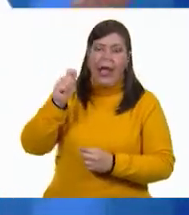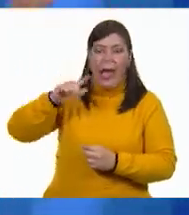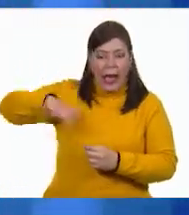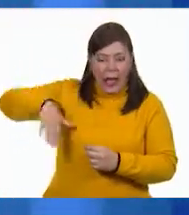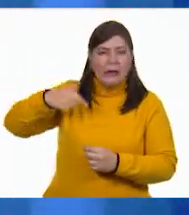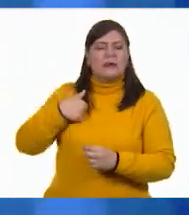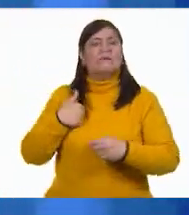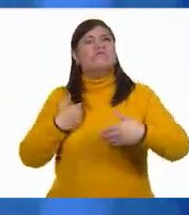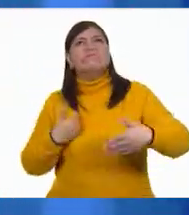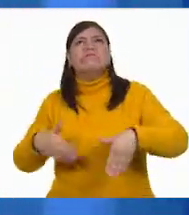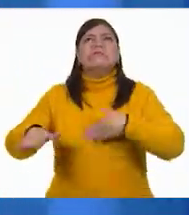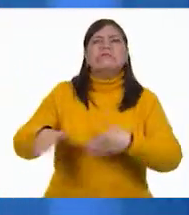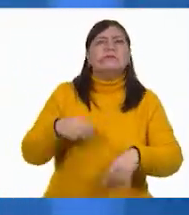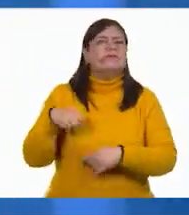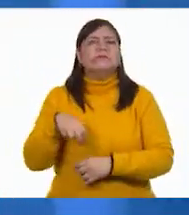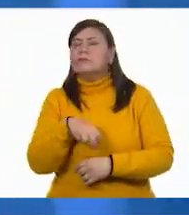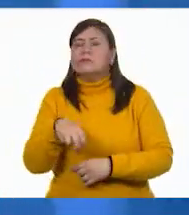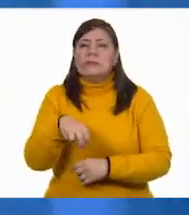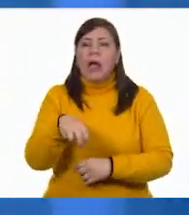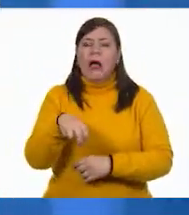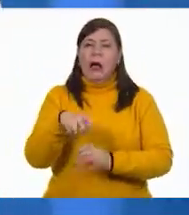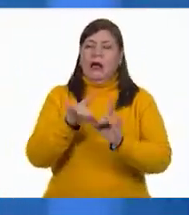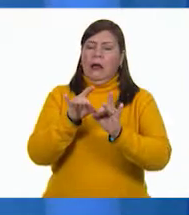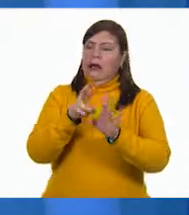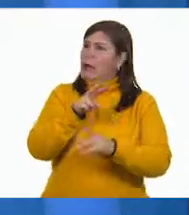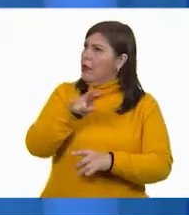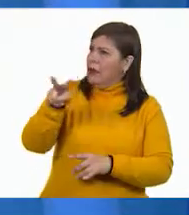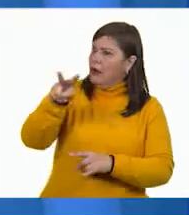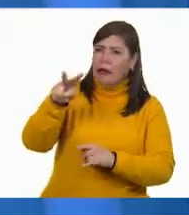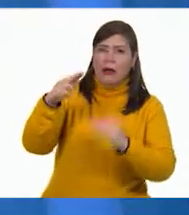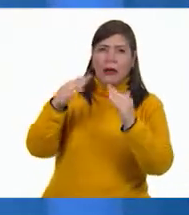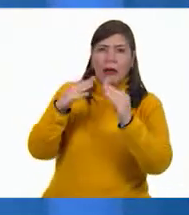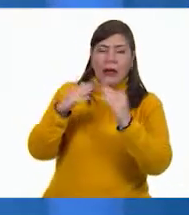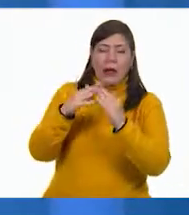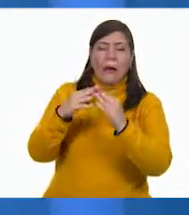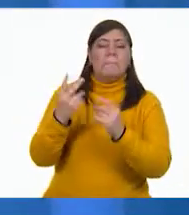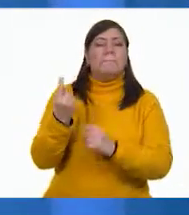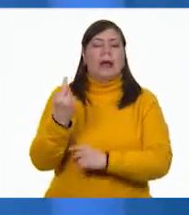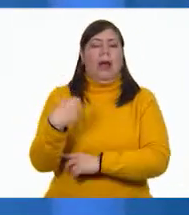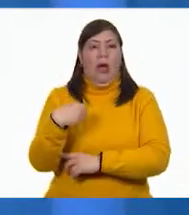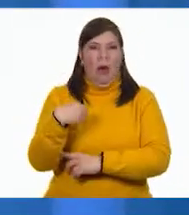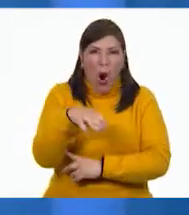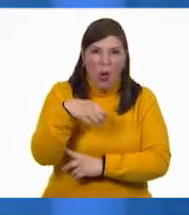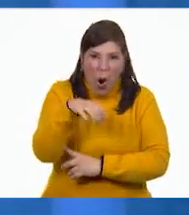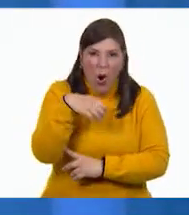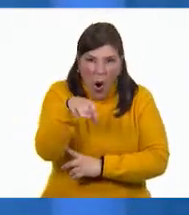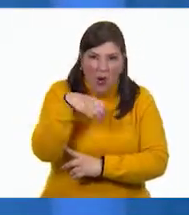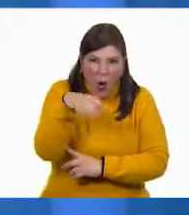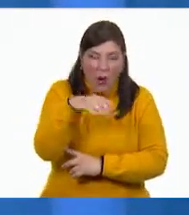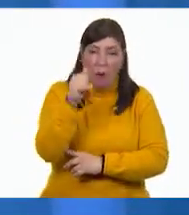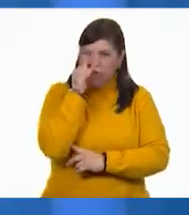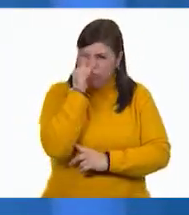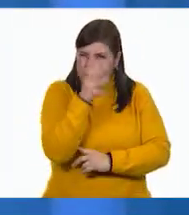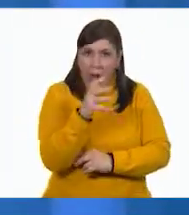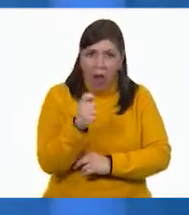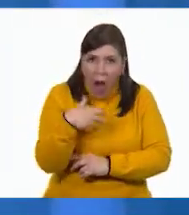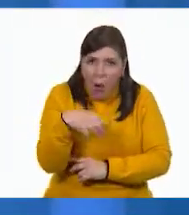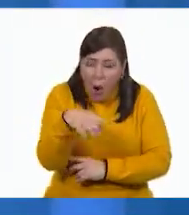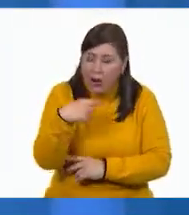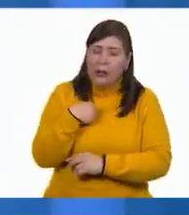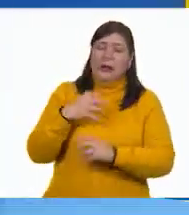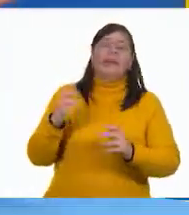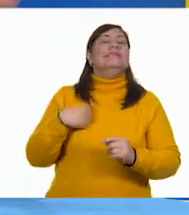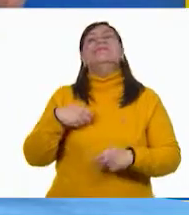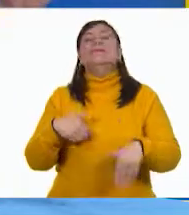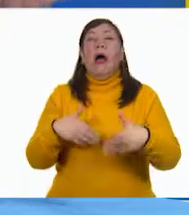Venía caminando para acá y de repente en una casa empezó a ladrar un perro. Pero horrible, no sabes cómo empezó a ladrar y no me lo